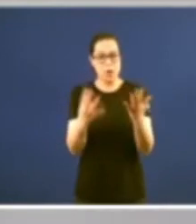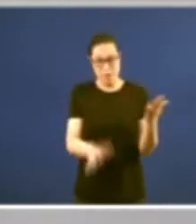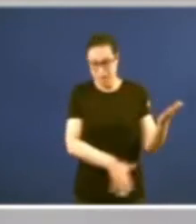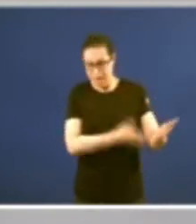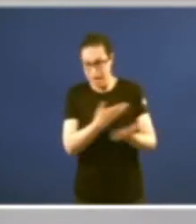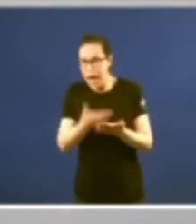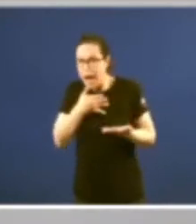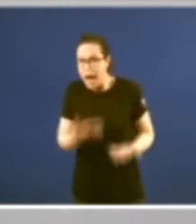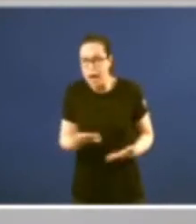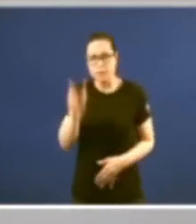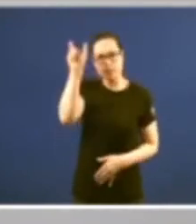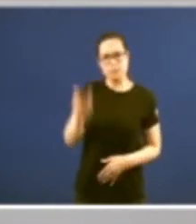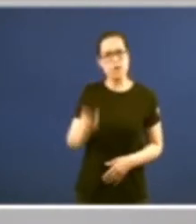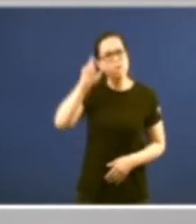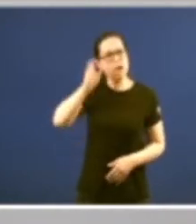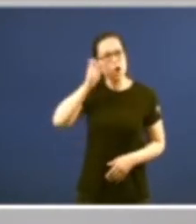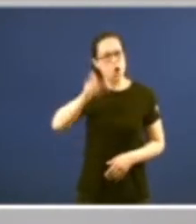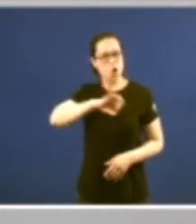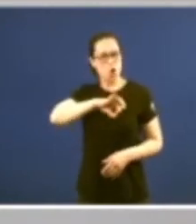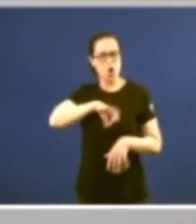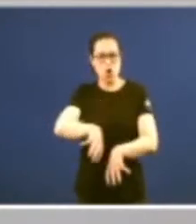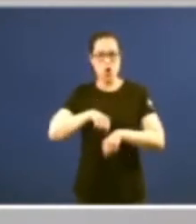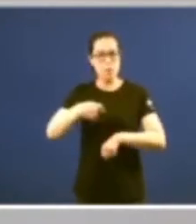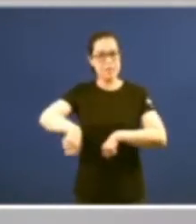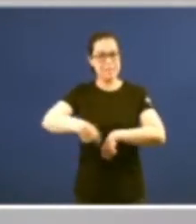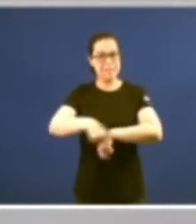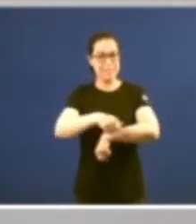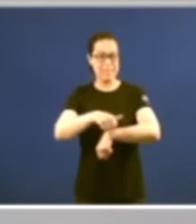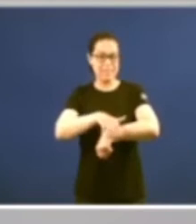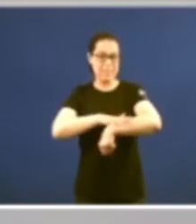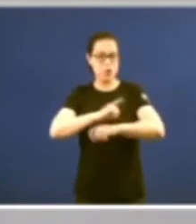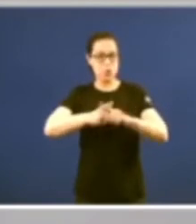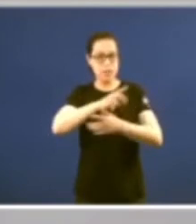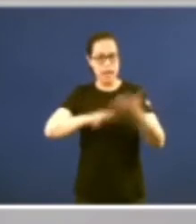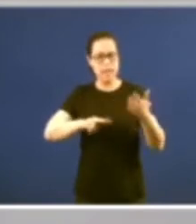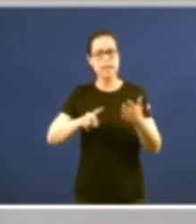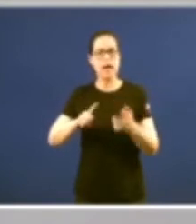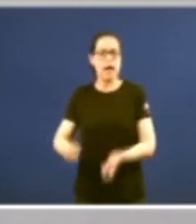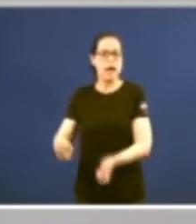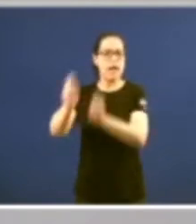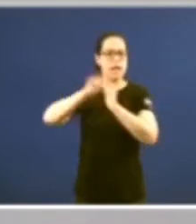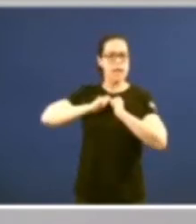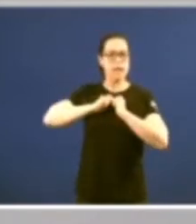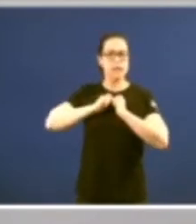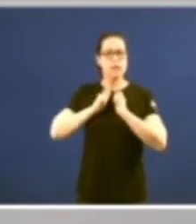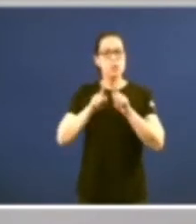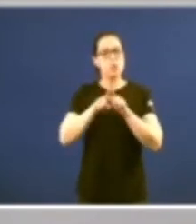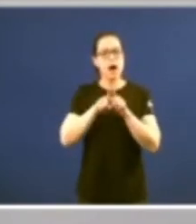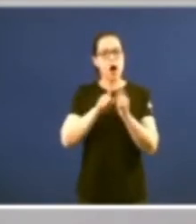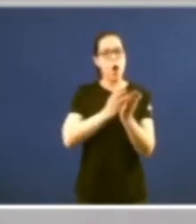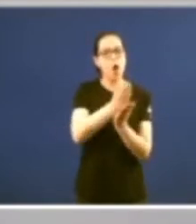figura de don Alberto Núñez que nos ha dado una última mayoritaria opción